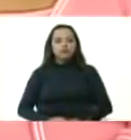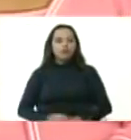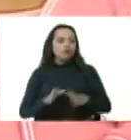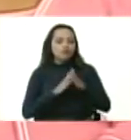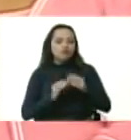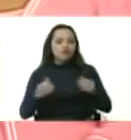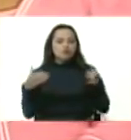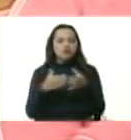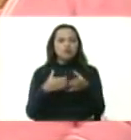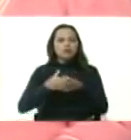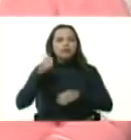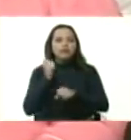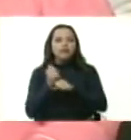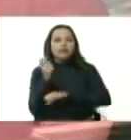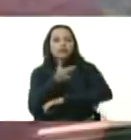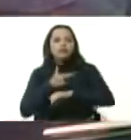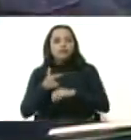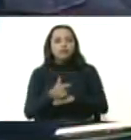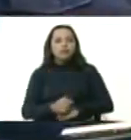el equipo de gobierno